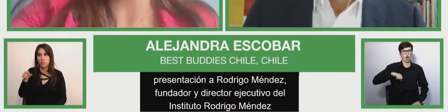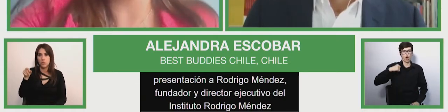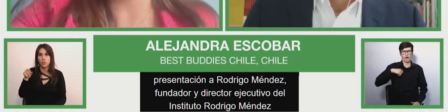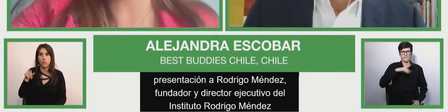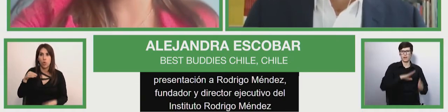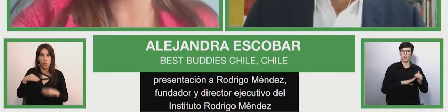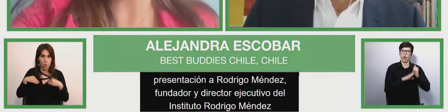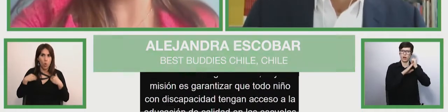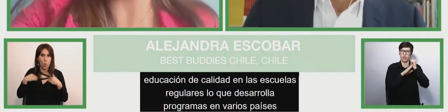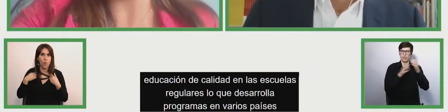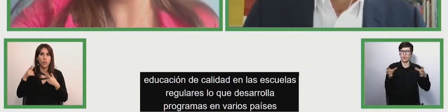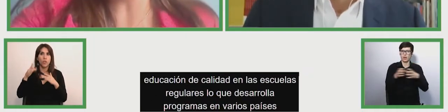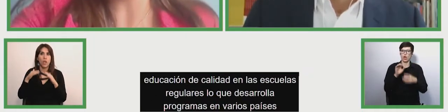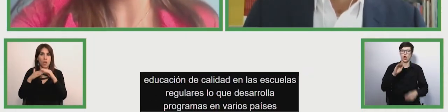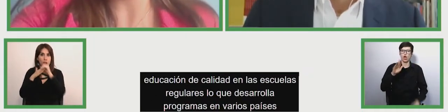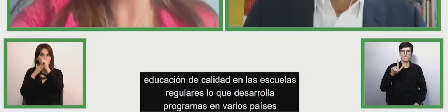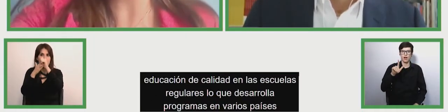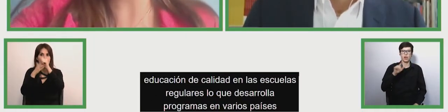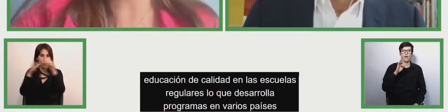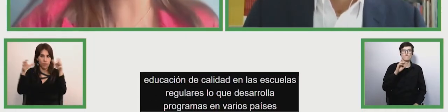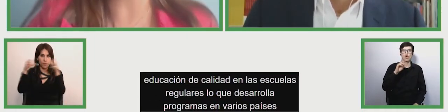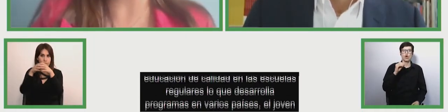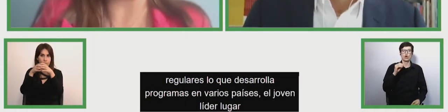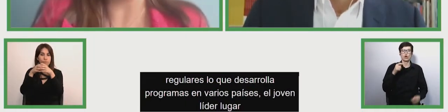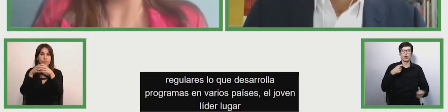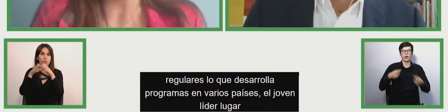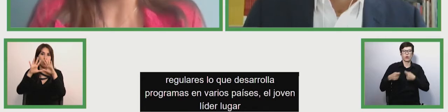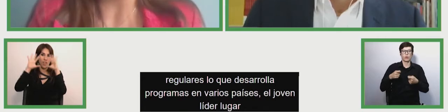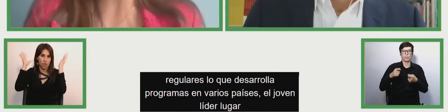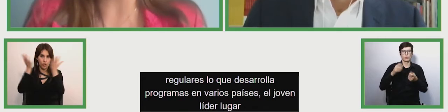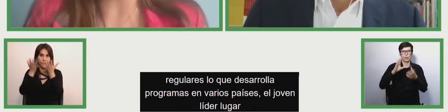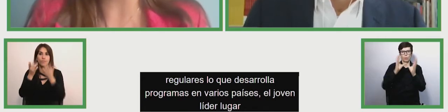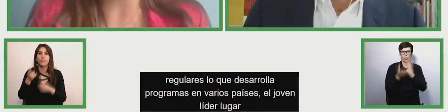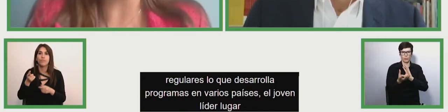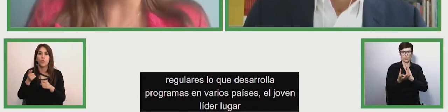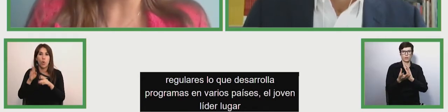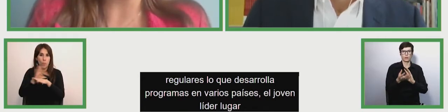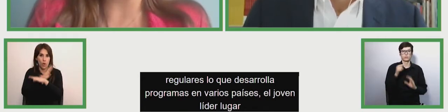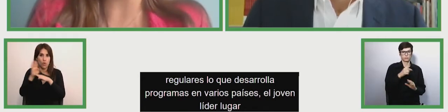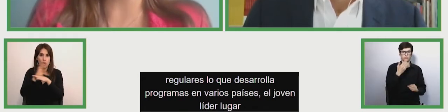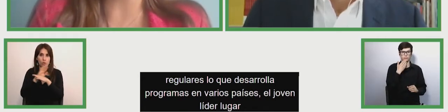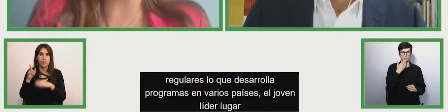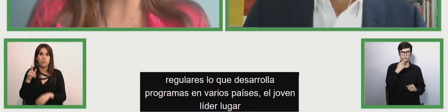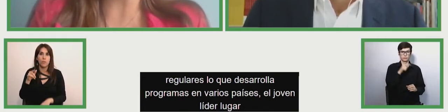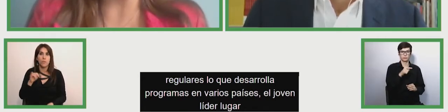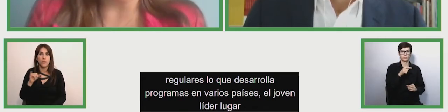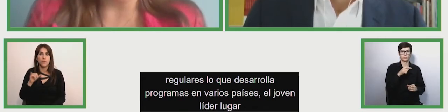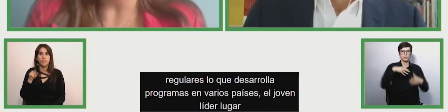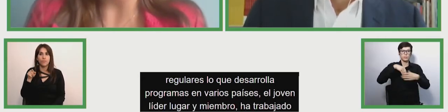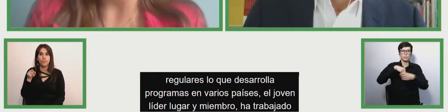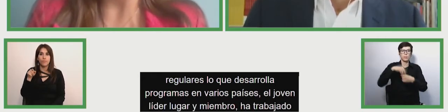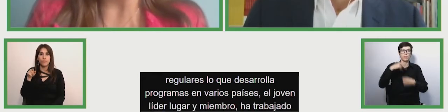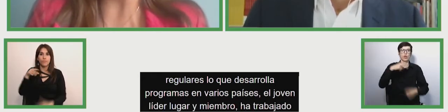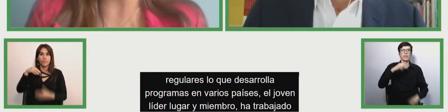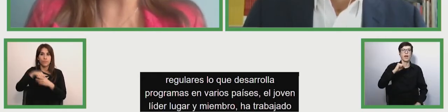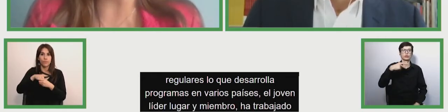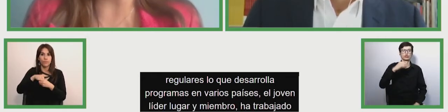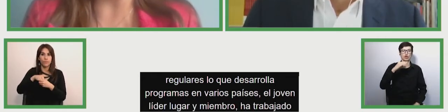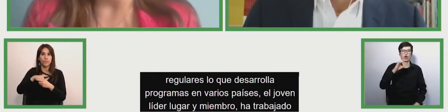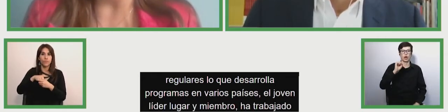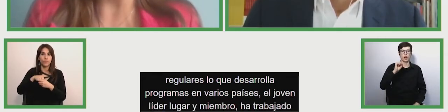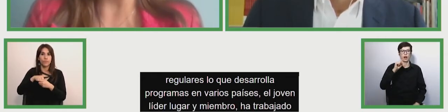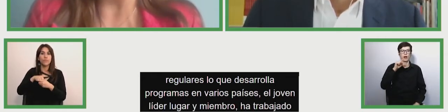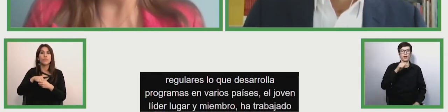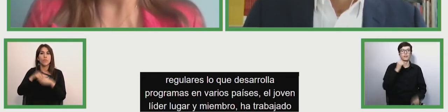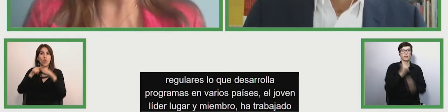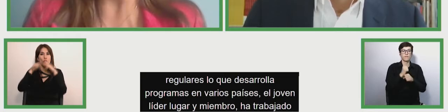foro económico mundial y miembro de ACHOCA ha trabajado como consultor para la UNESCO y para el gobierno de